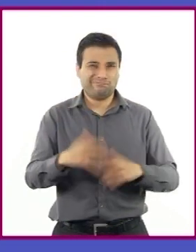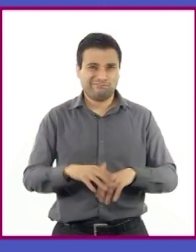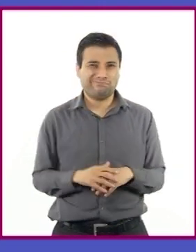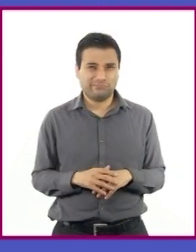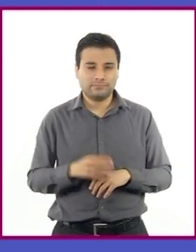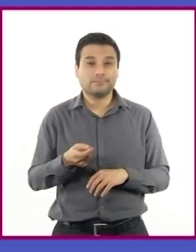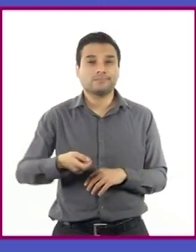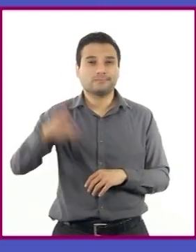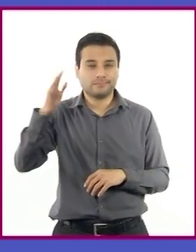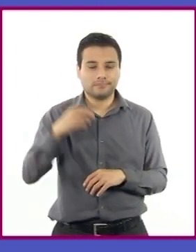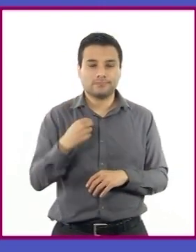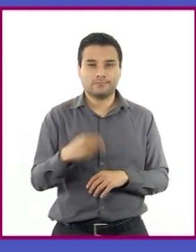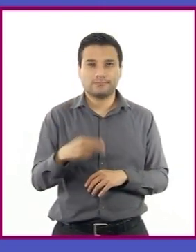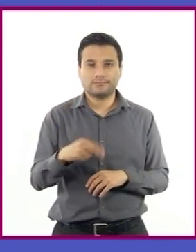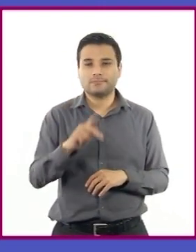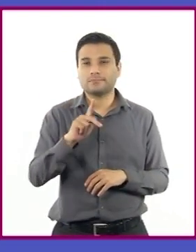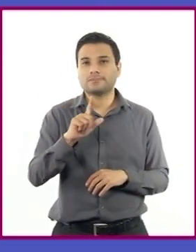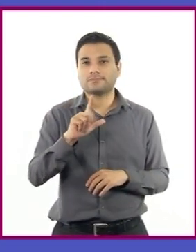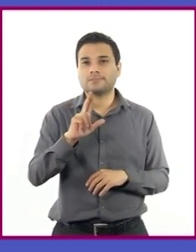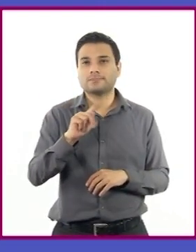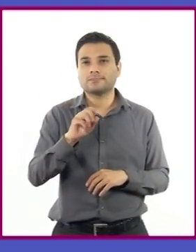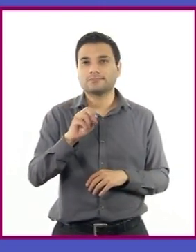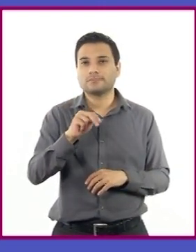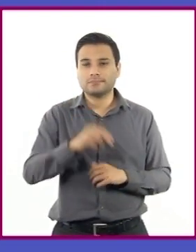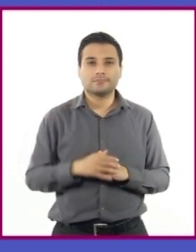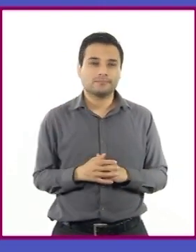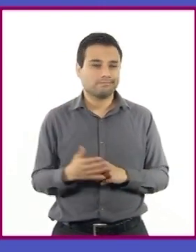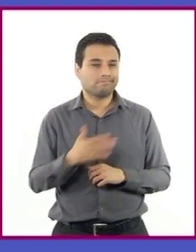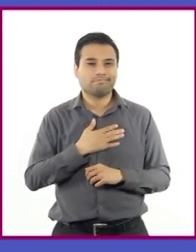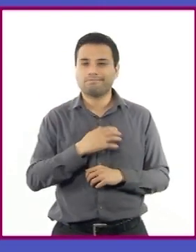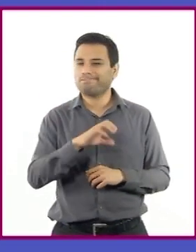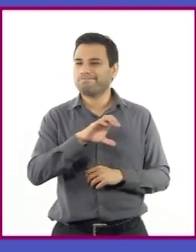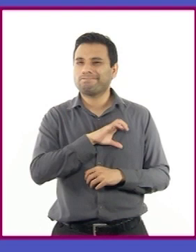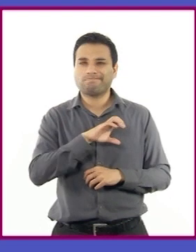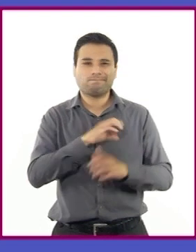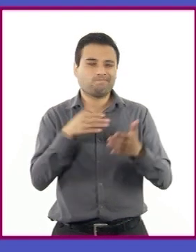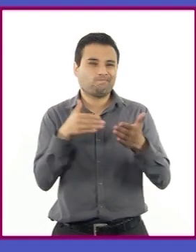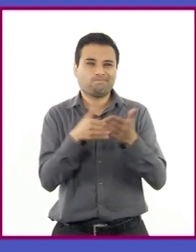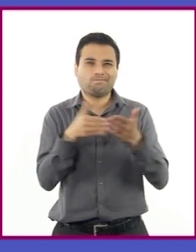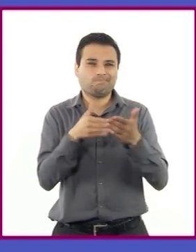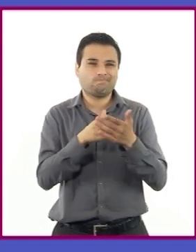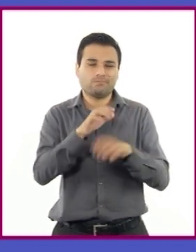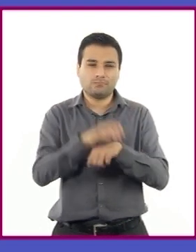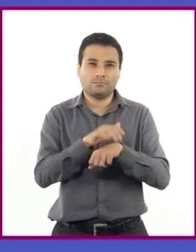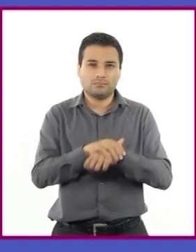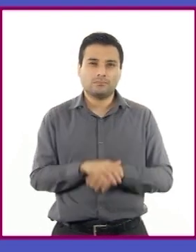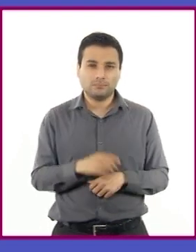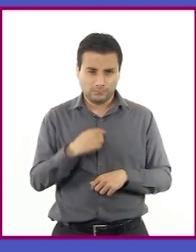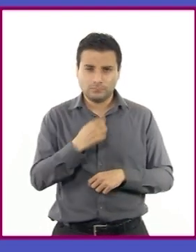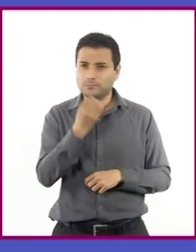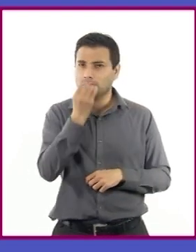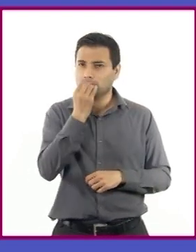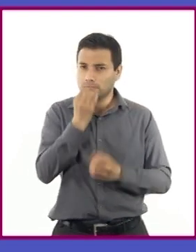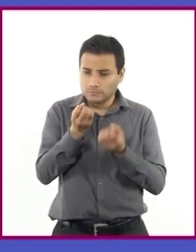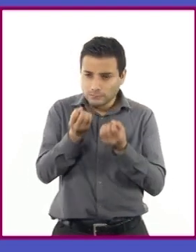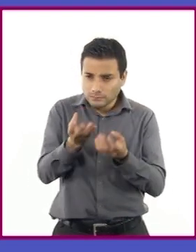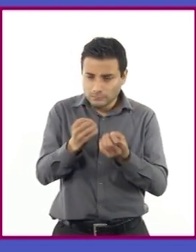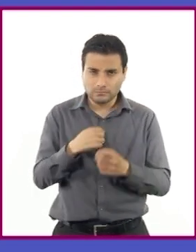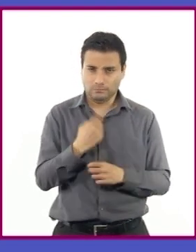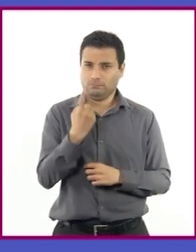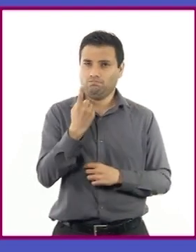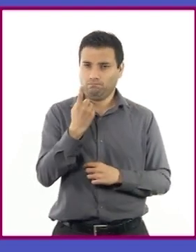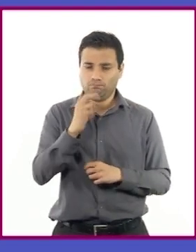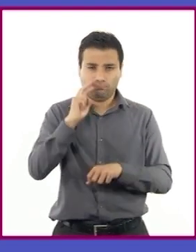Plutón, se llamaba así el gato, era mi predilecto amigo. Solo yo le daba de comer y a